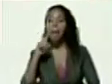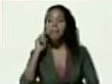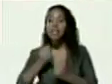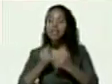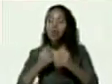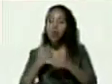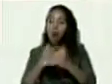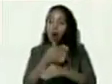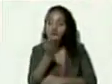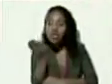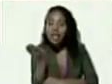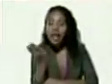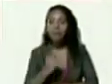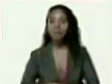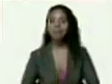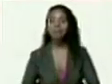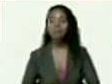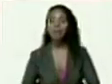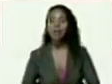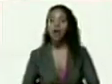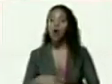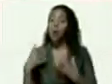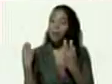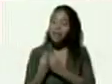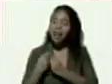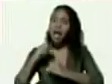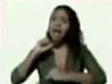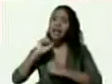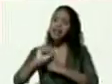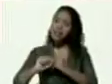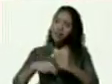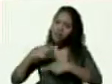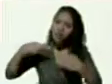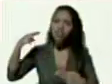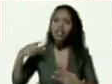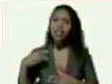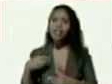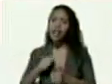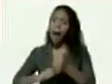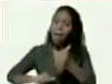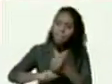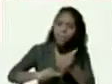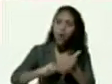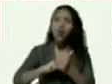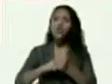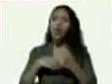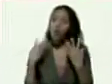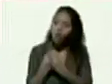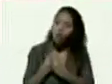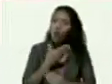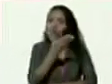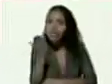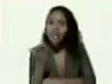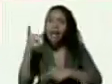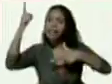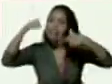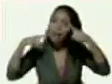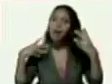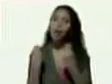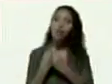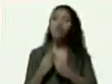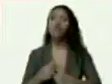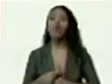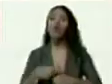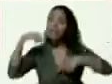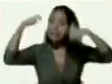revolucionaria restiada con usted con Chávez con el chavismo con el